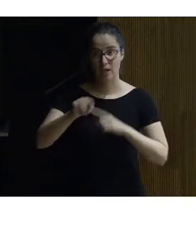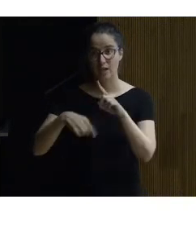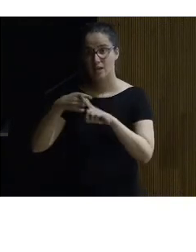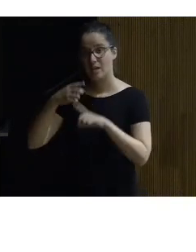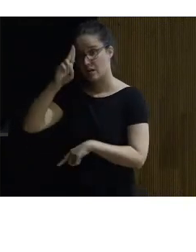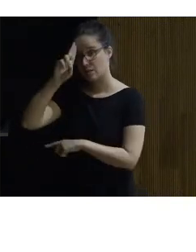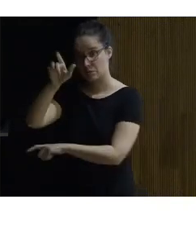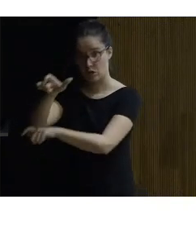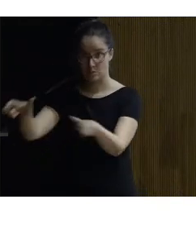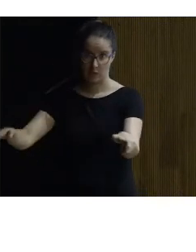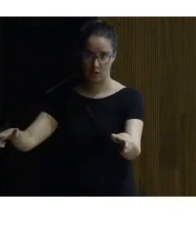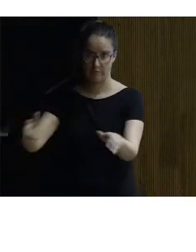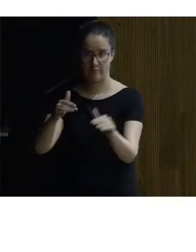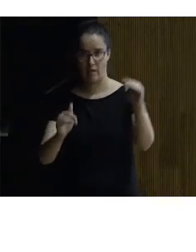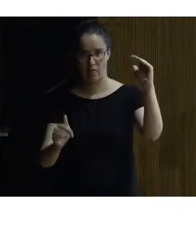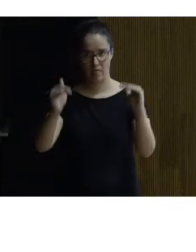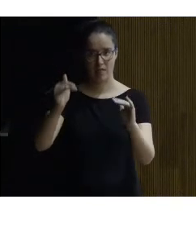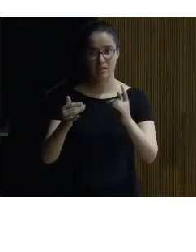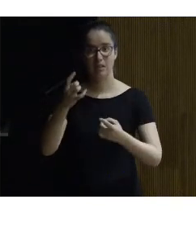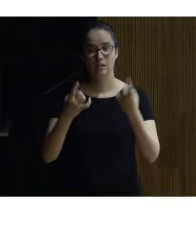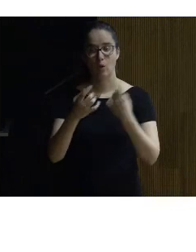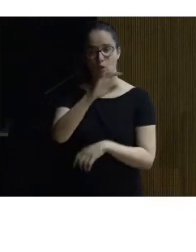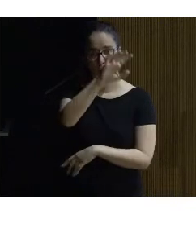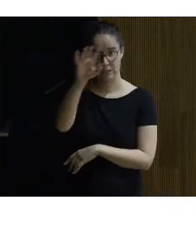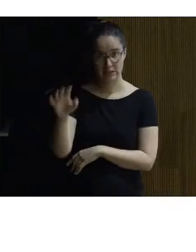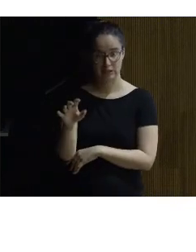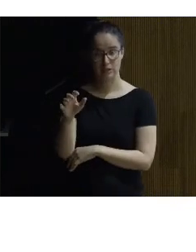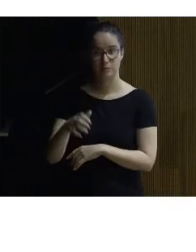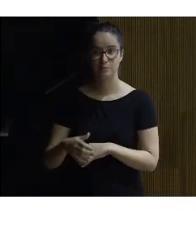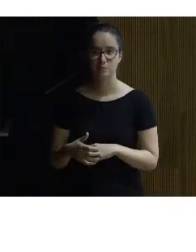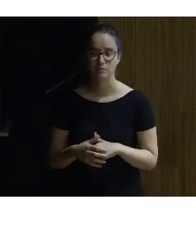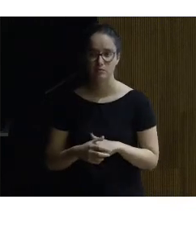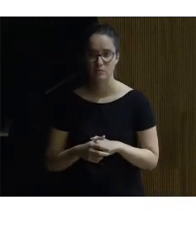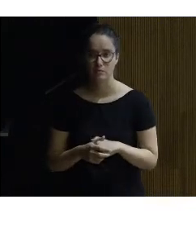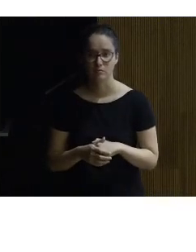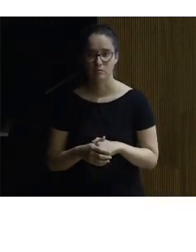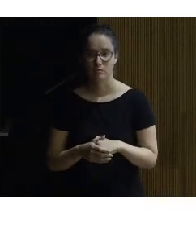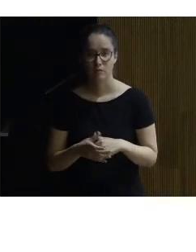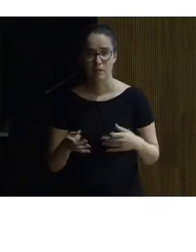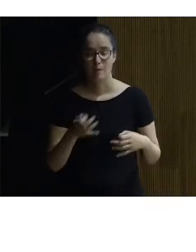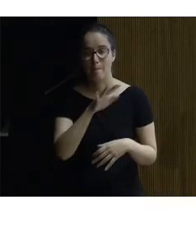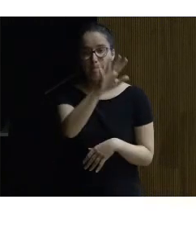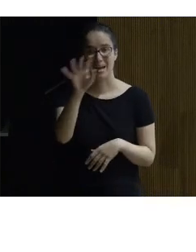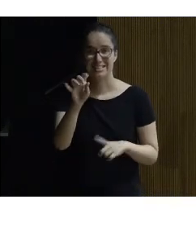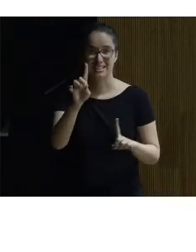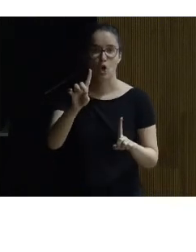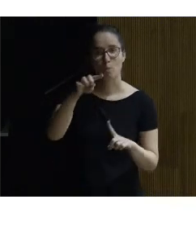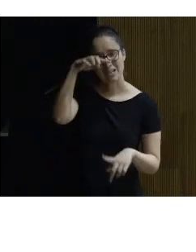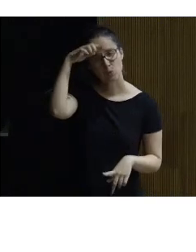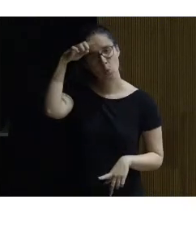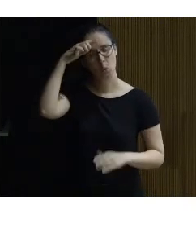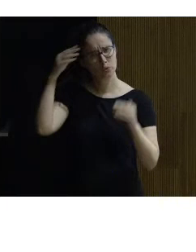respeto por el ser humano en algunos países también tal vez convendría decir más que países culturas